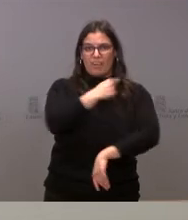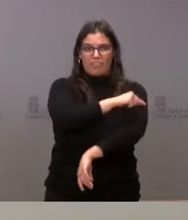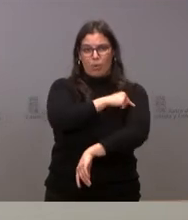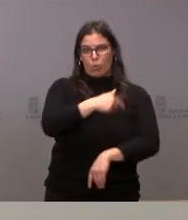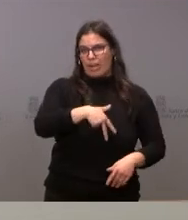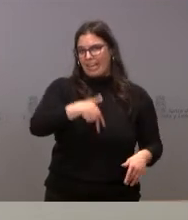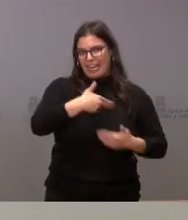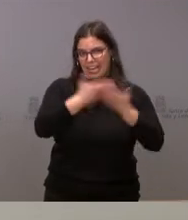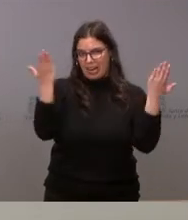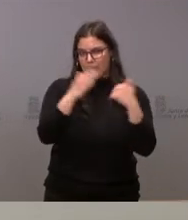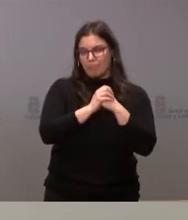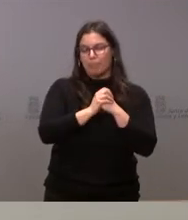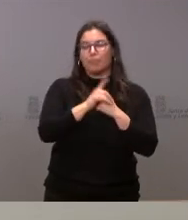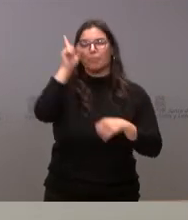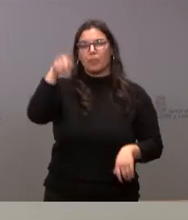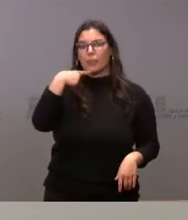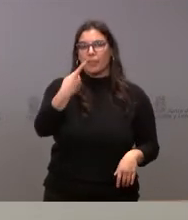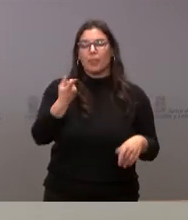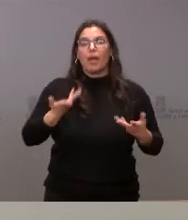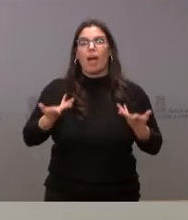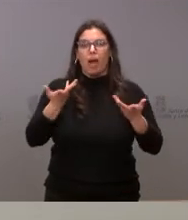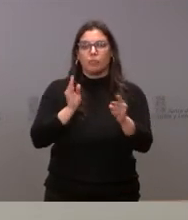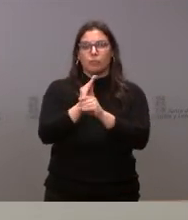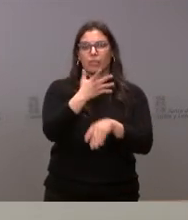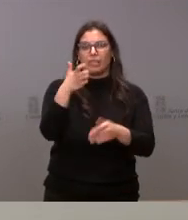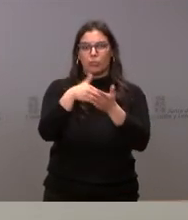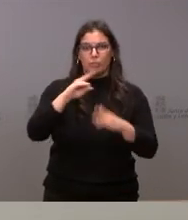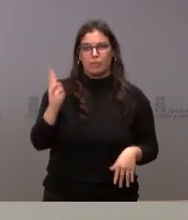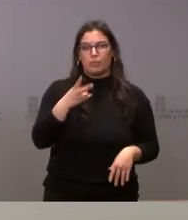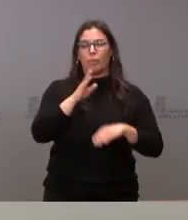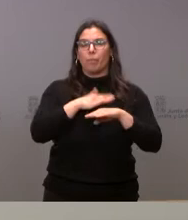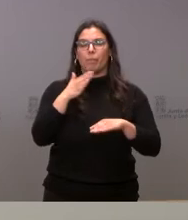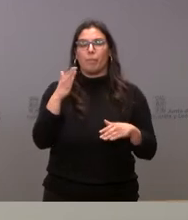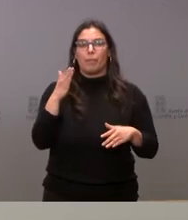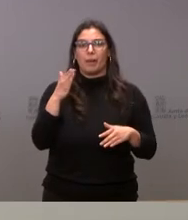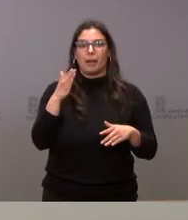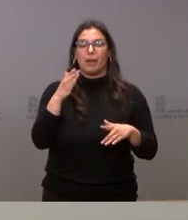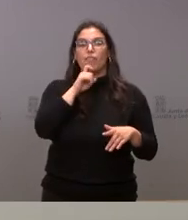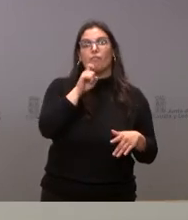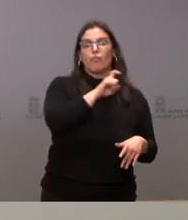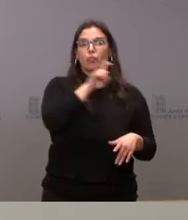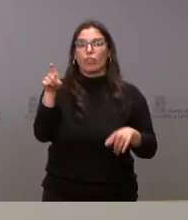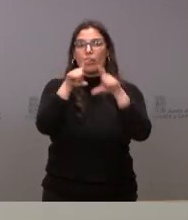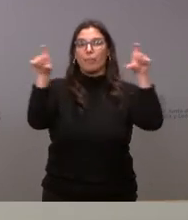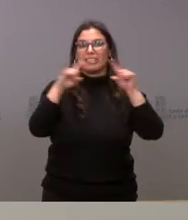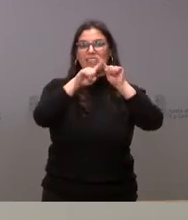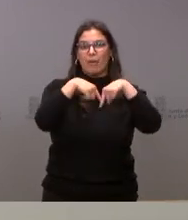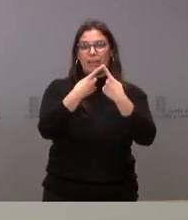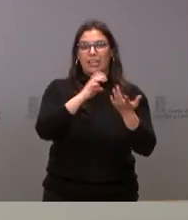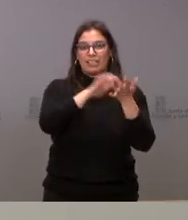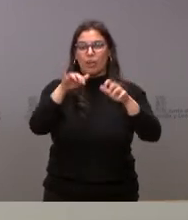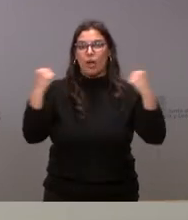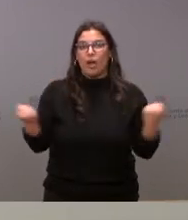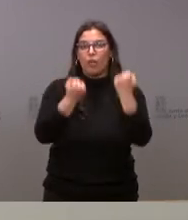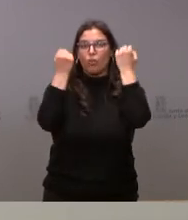Señalarles, asimismo, una ayuda de 500.000 euros para la fundación de la empresa familiar de Castilla y León en acciones de